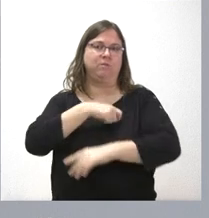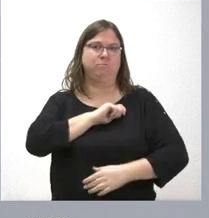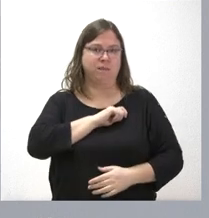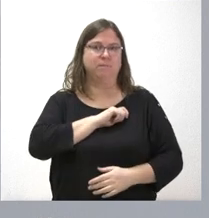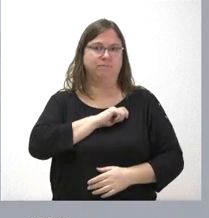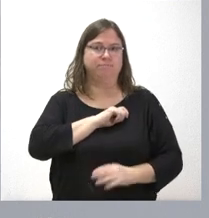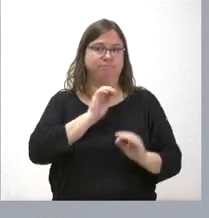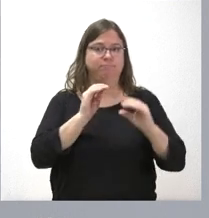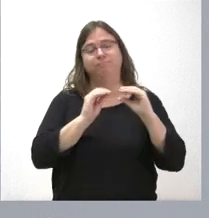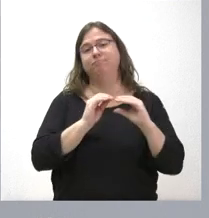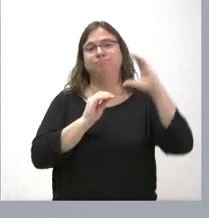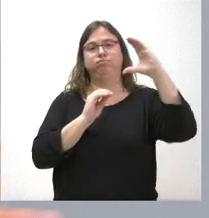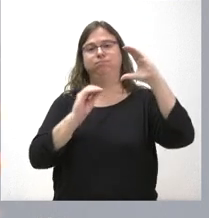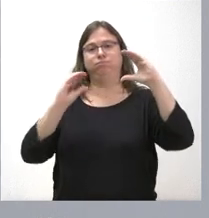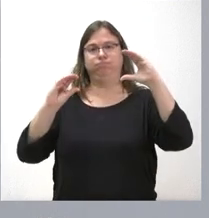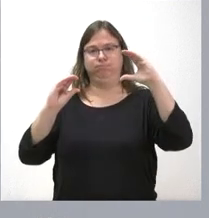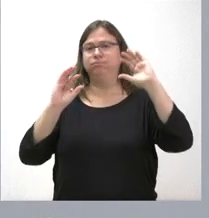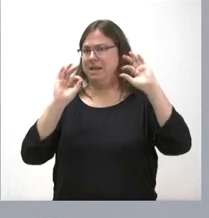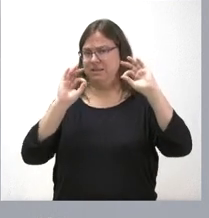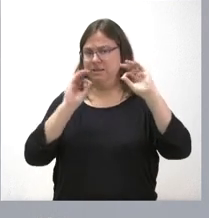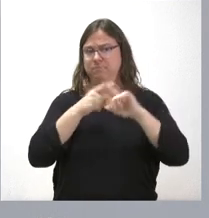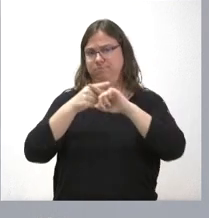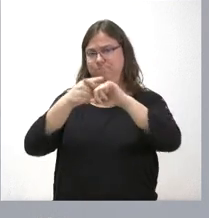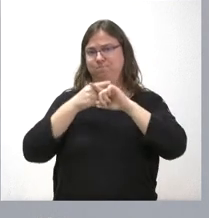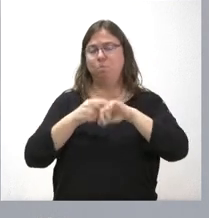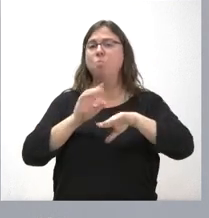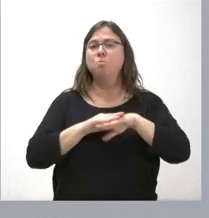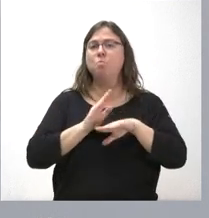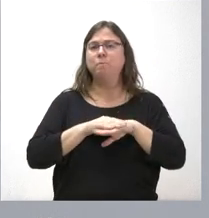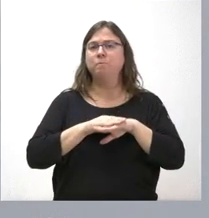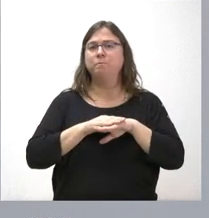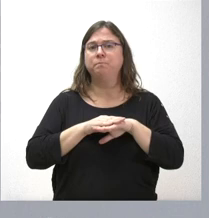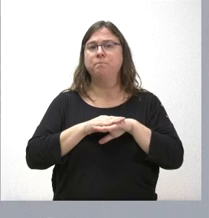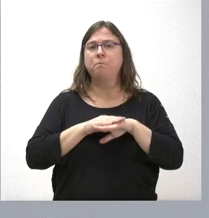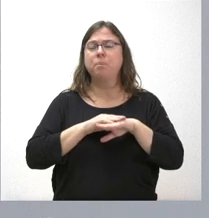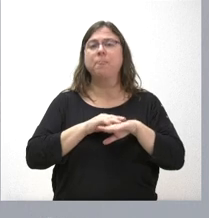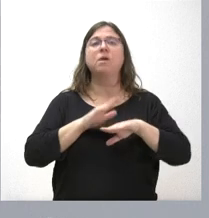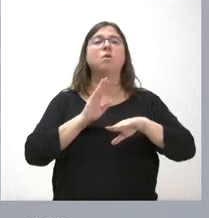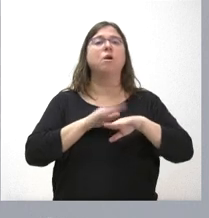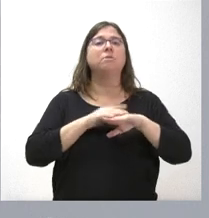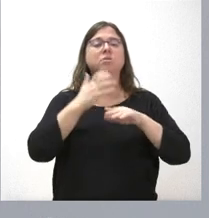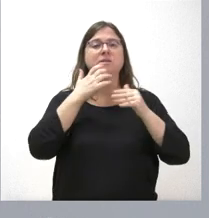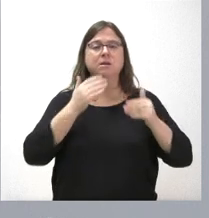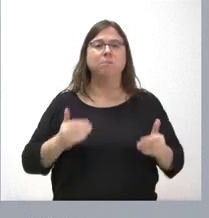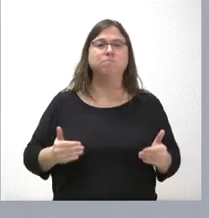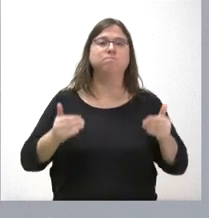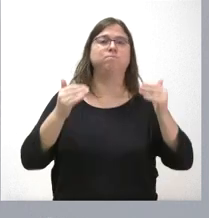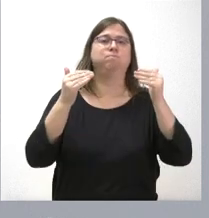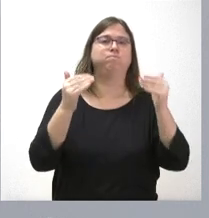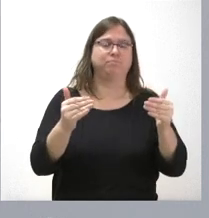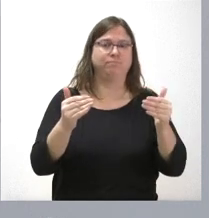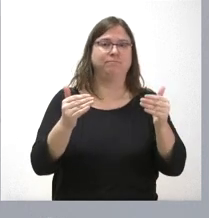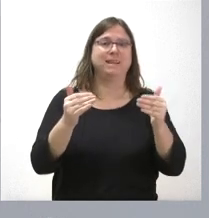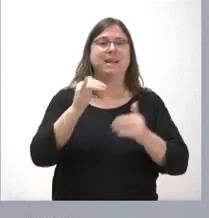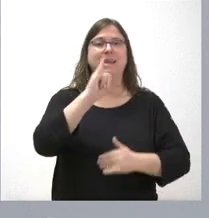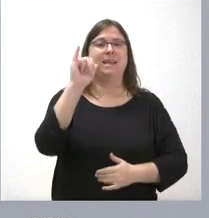distribución del cálculo, básicamente, porque en lo que tiene que ver con la prórroga de las rebajas del